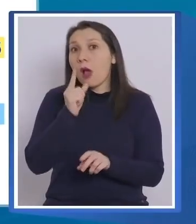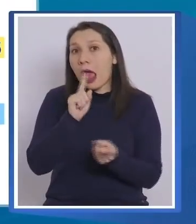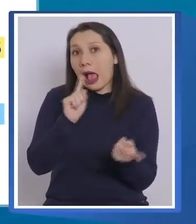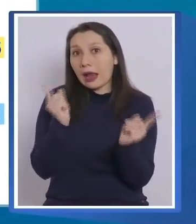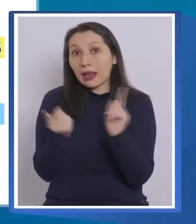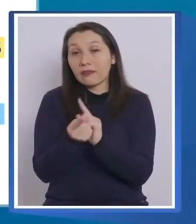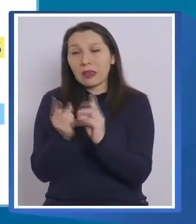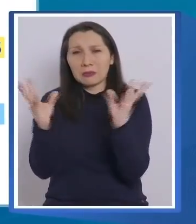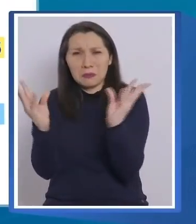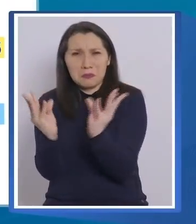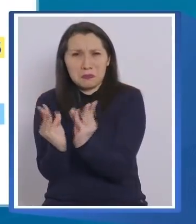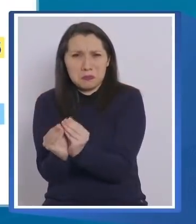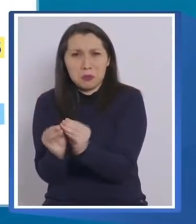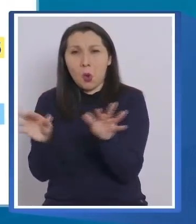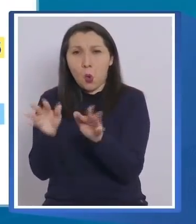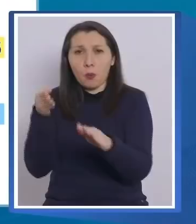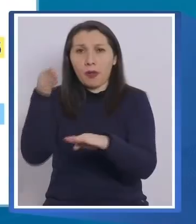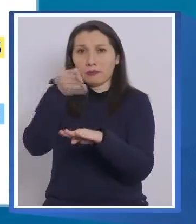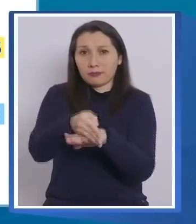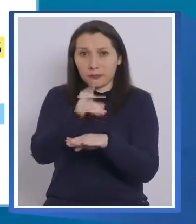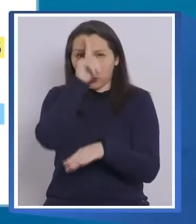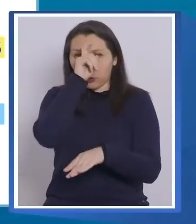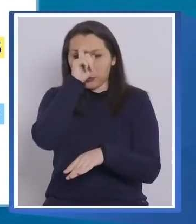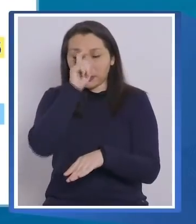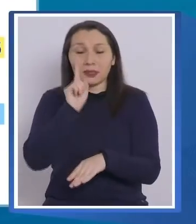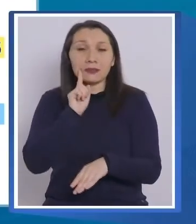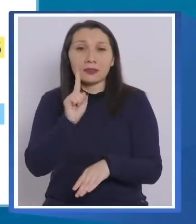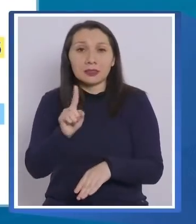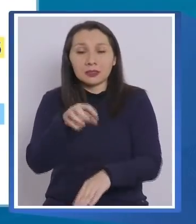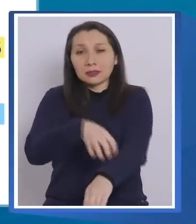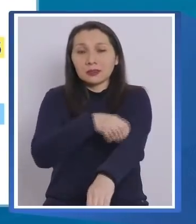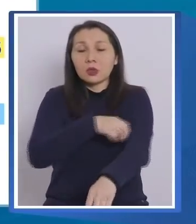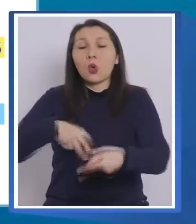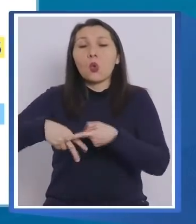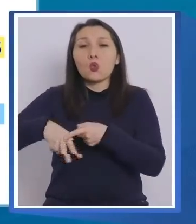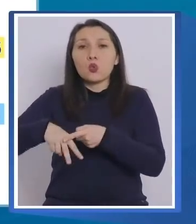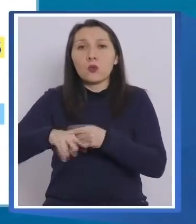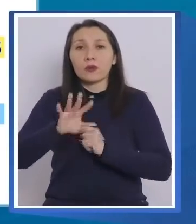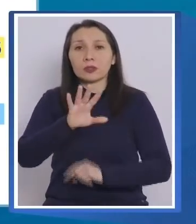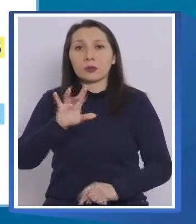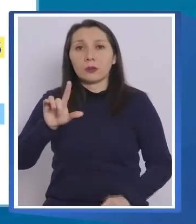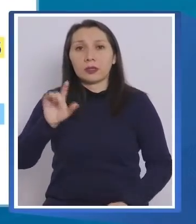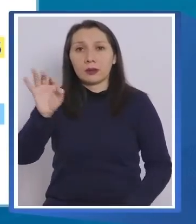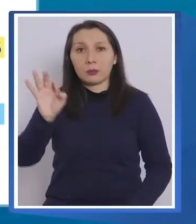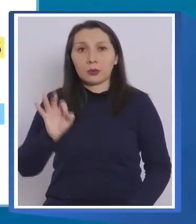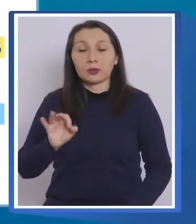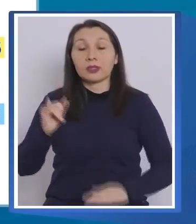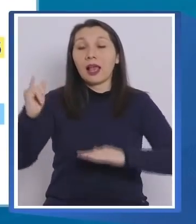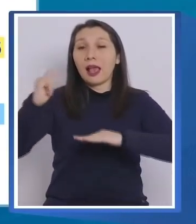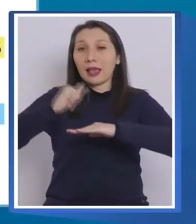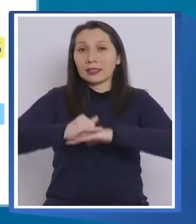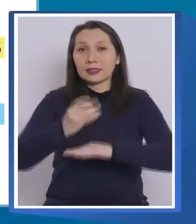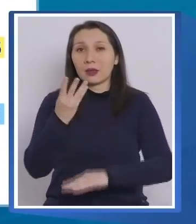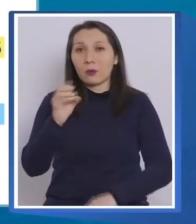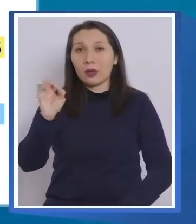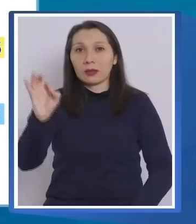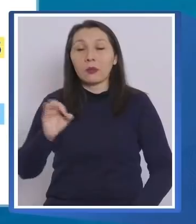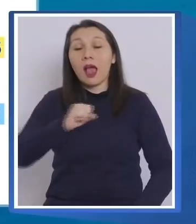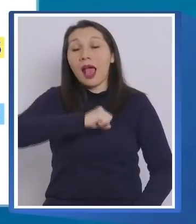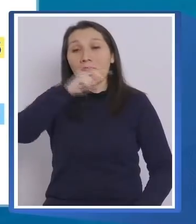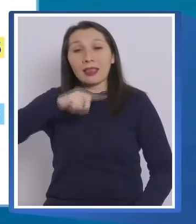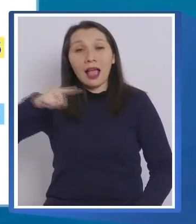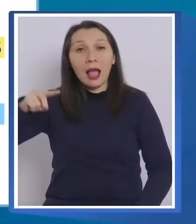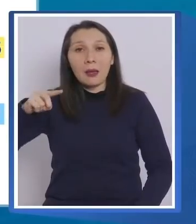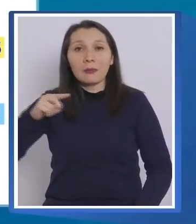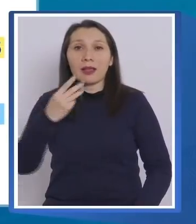contraria, con menores porcentajes de ocupación, se encuentran las regiones de Ñuble con un 57%, Aysén con un 40% y Atacama con